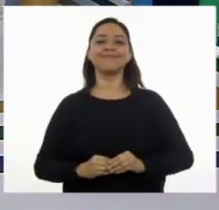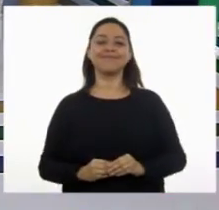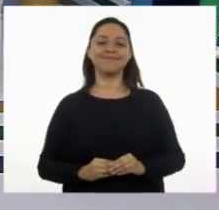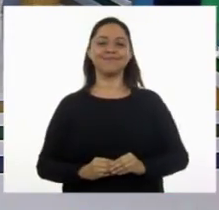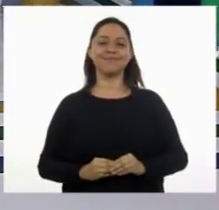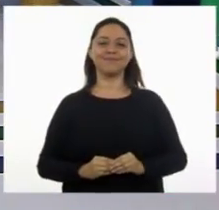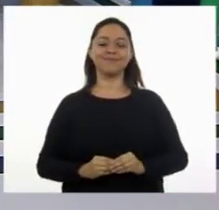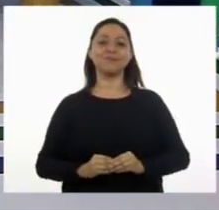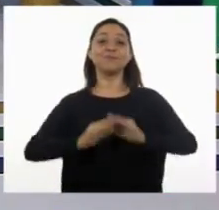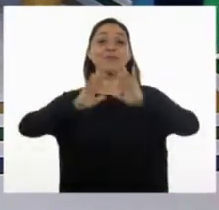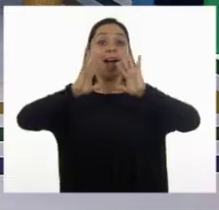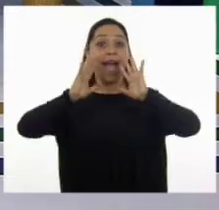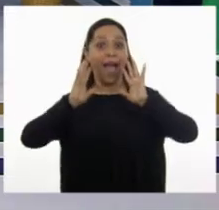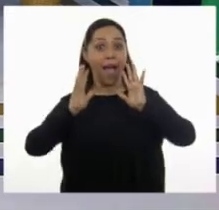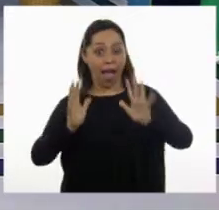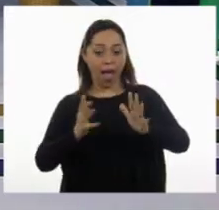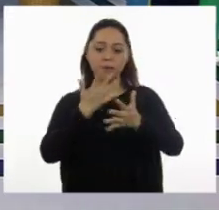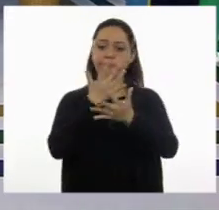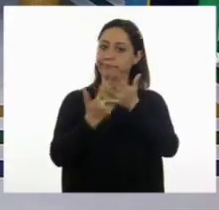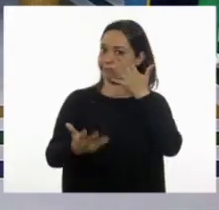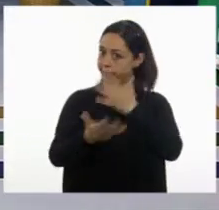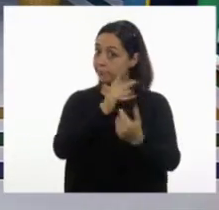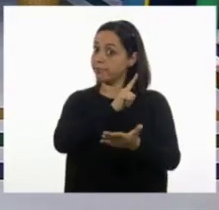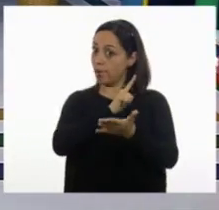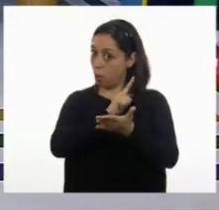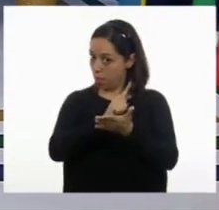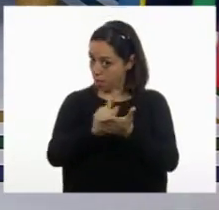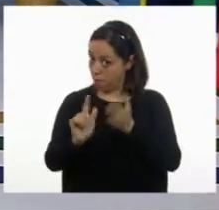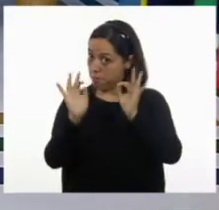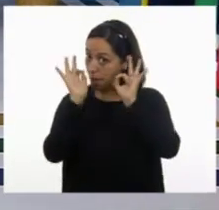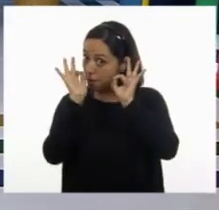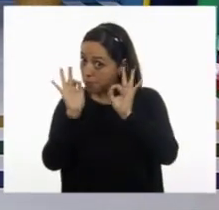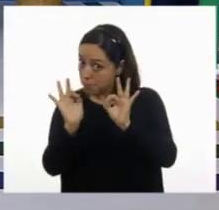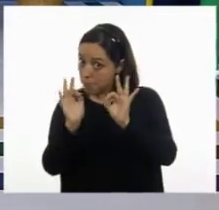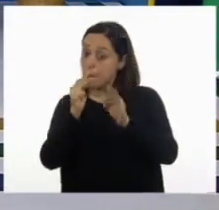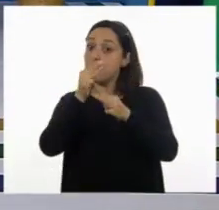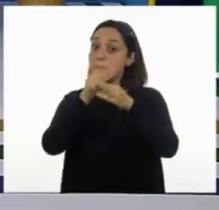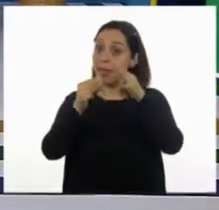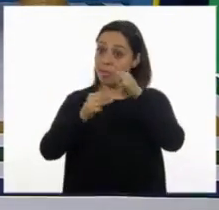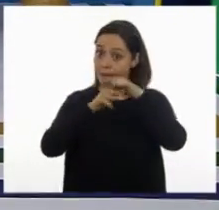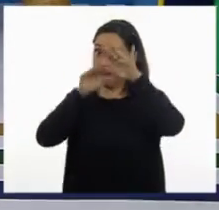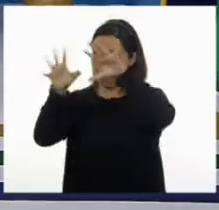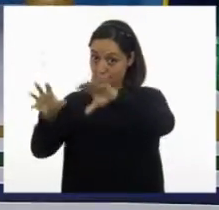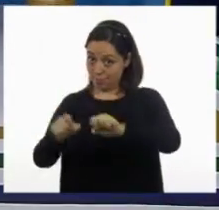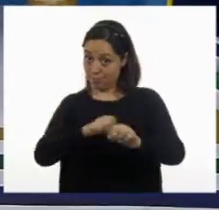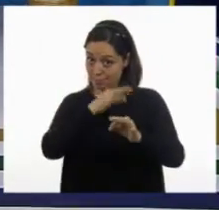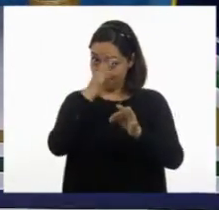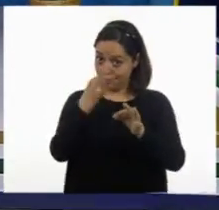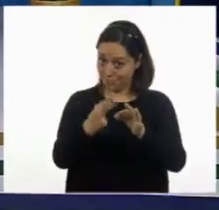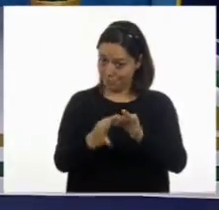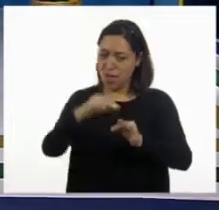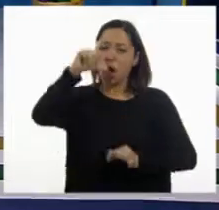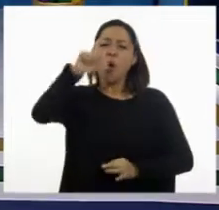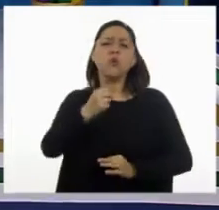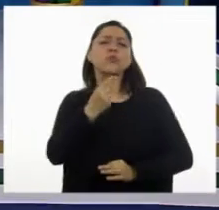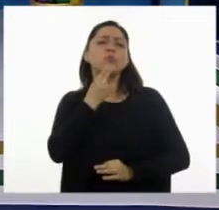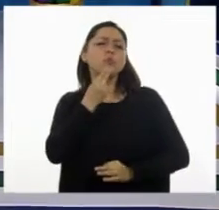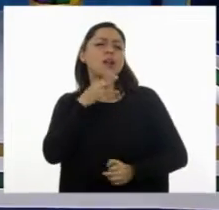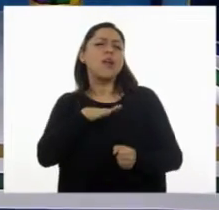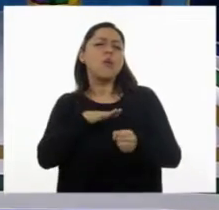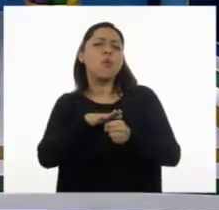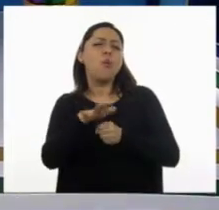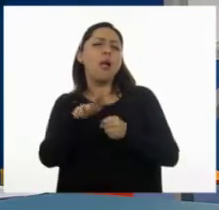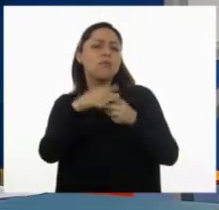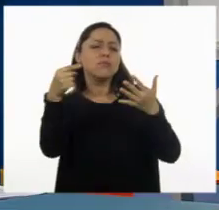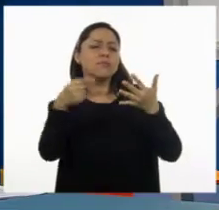Y ya, espero que ya tengan las manos listas y sus materiales también ya listos. ¿Qué es lo que vamos a utilizar y hacer el día de hoy?